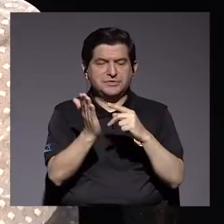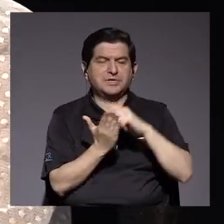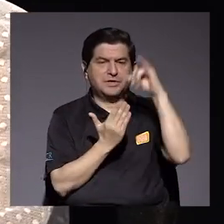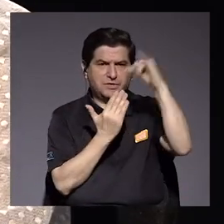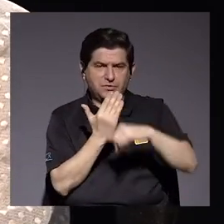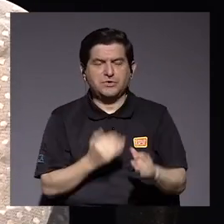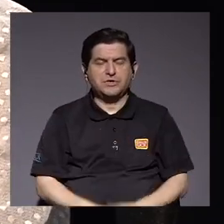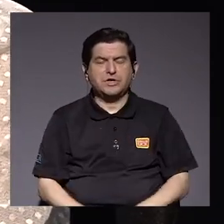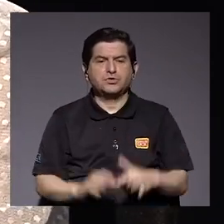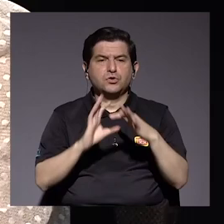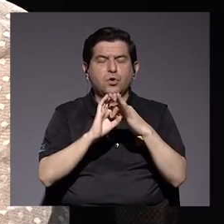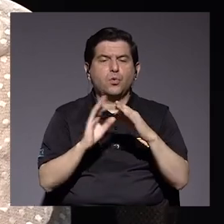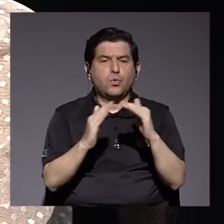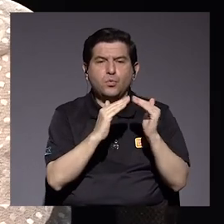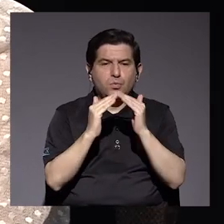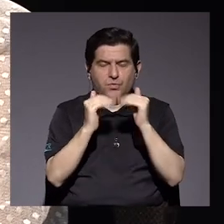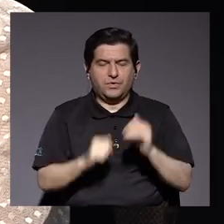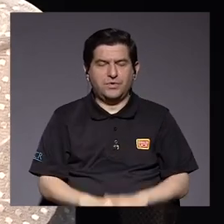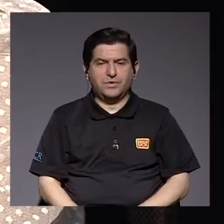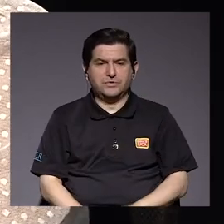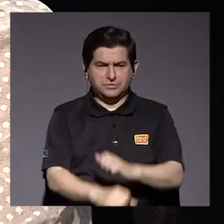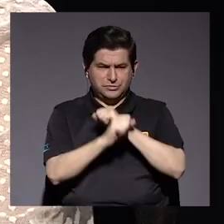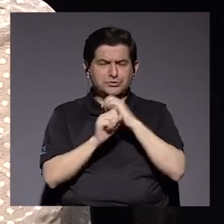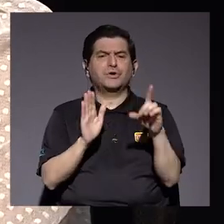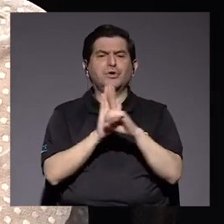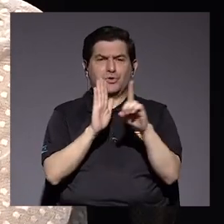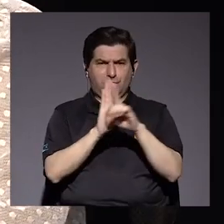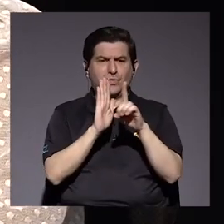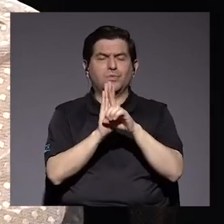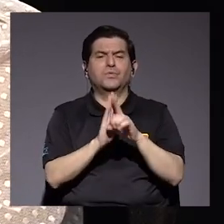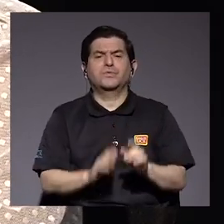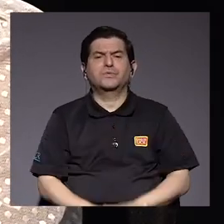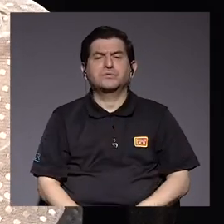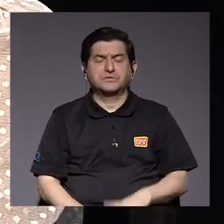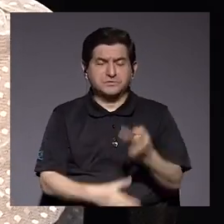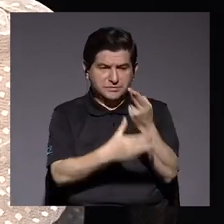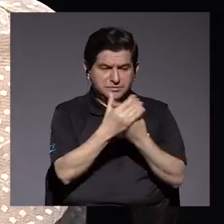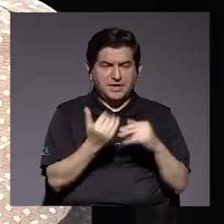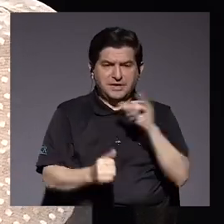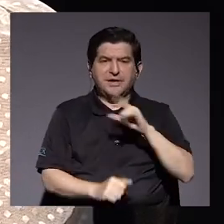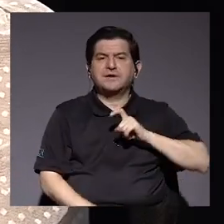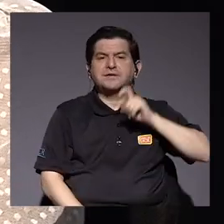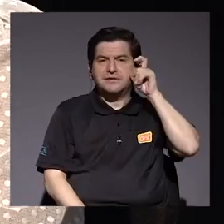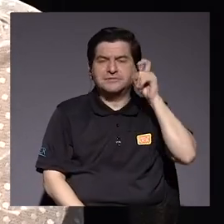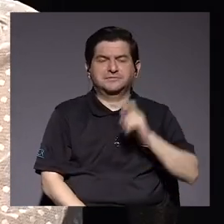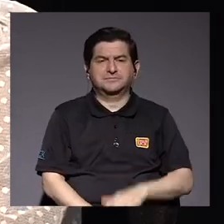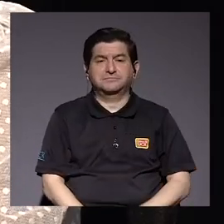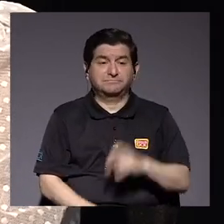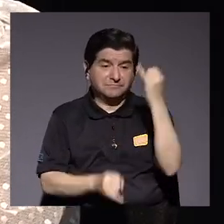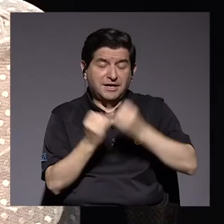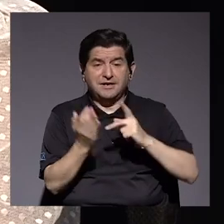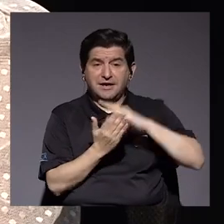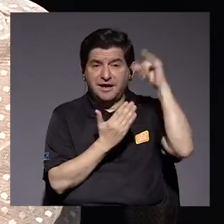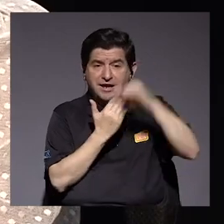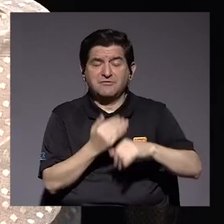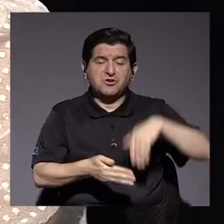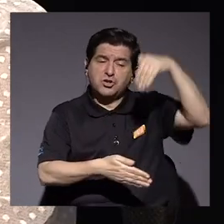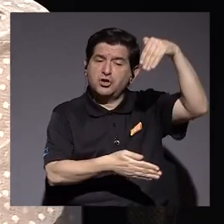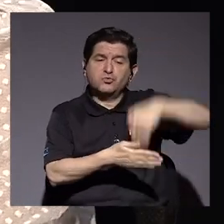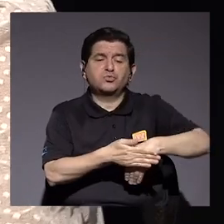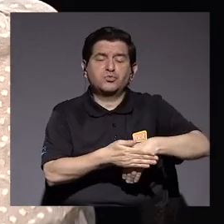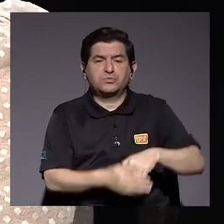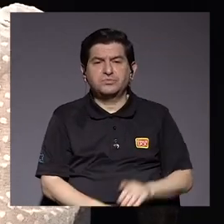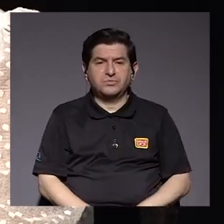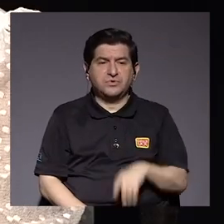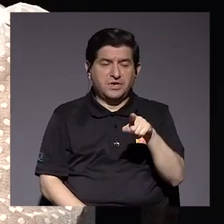fuimos los primeros en presentar un proyecto de uniones civiles para garantizarle los derechos a las parejas del mismo sexo. Al final